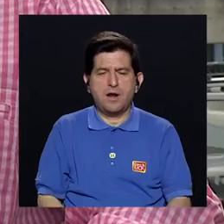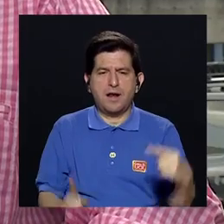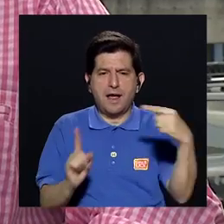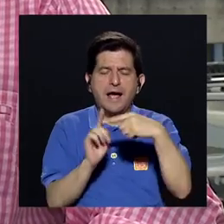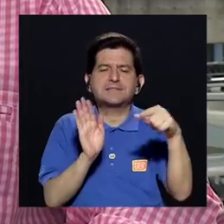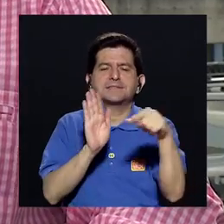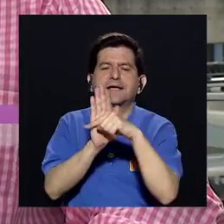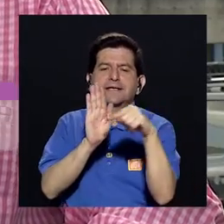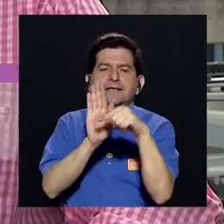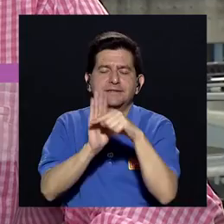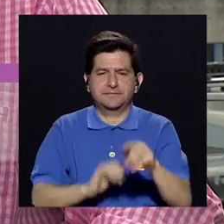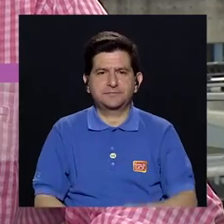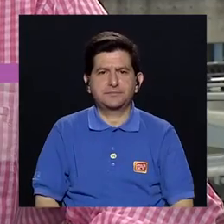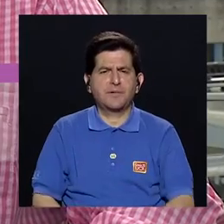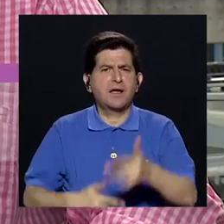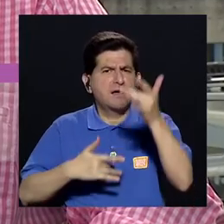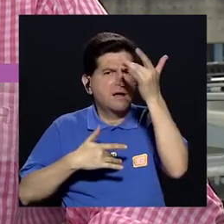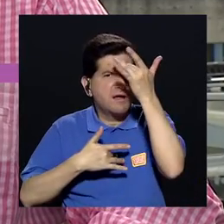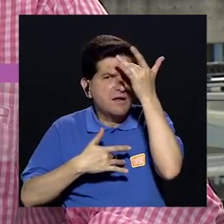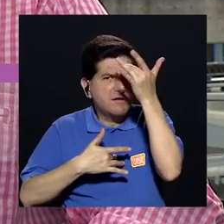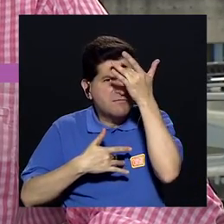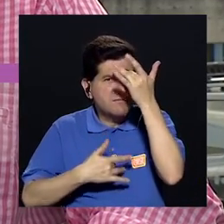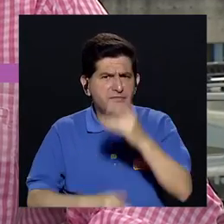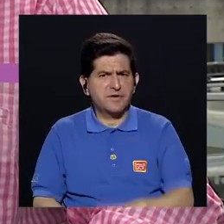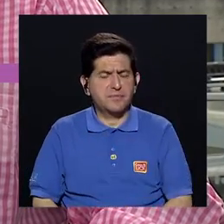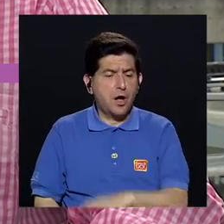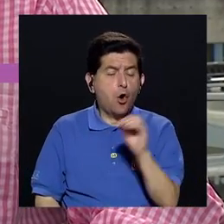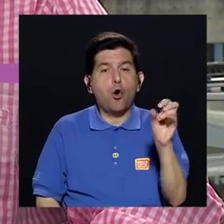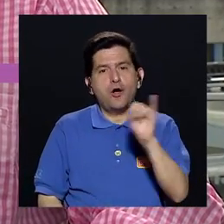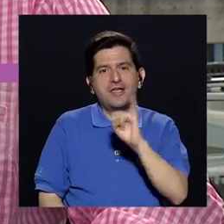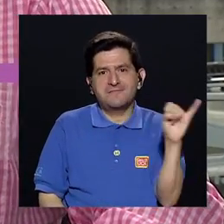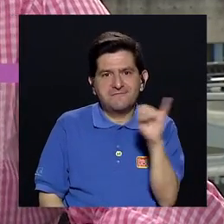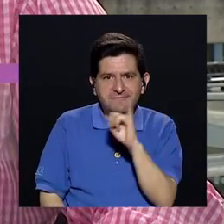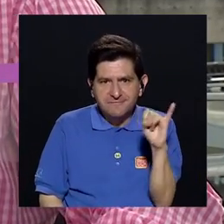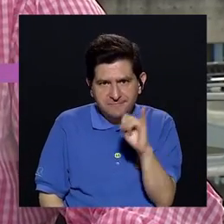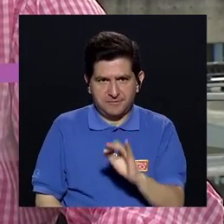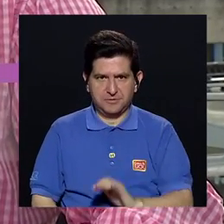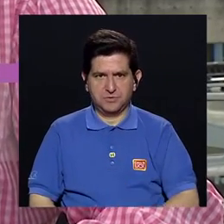Correcto Y es una enfermedad De la cual estamos Una infección Que